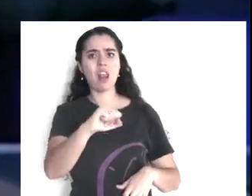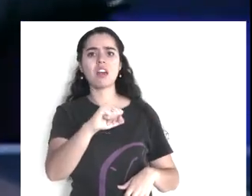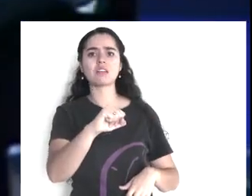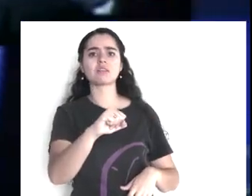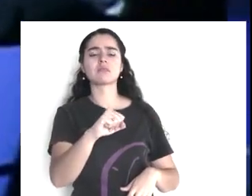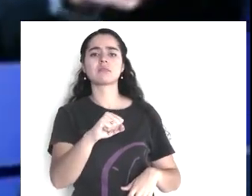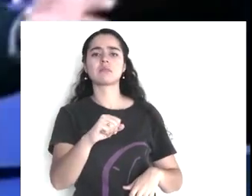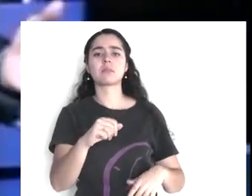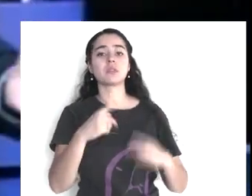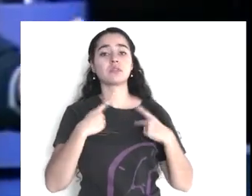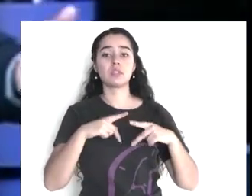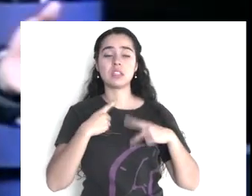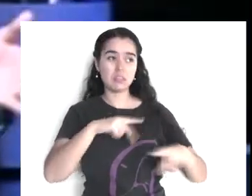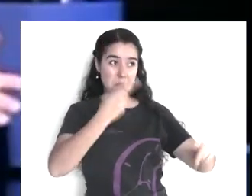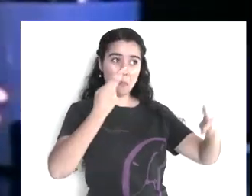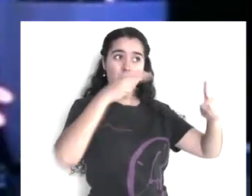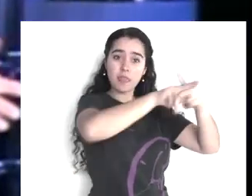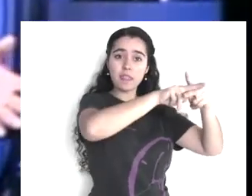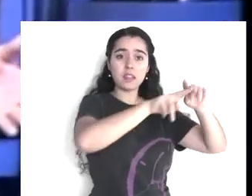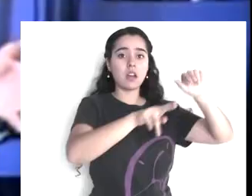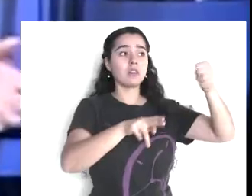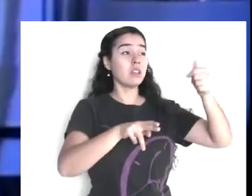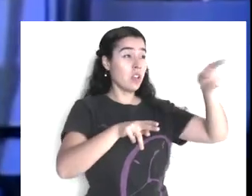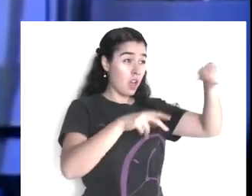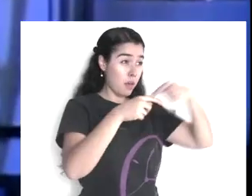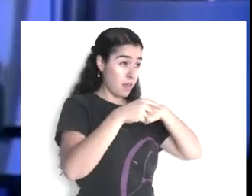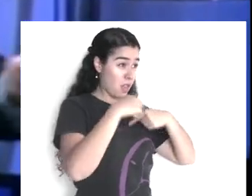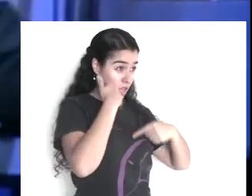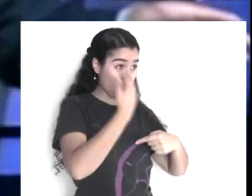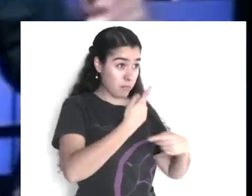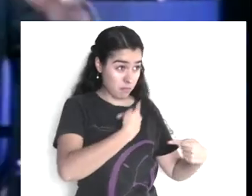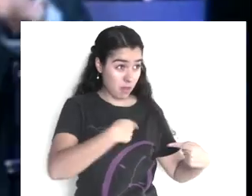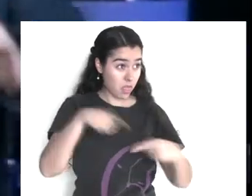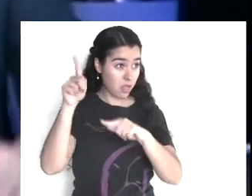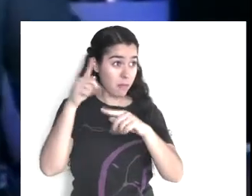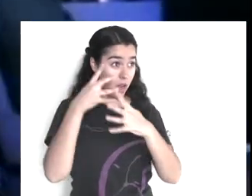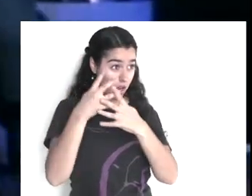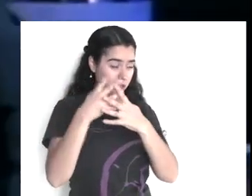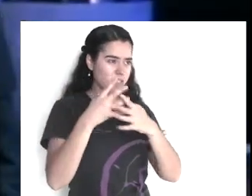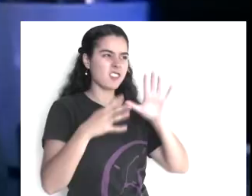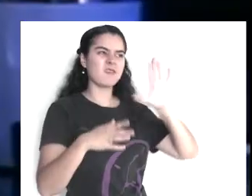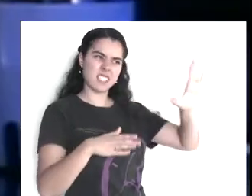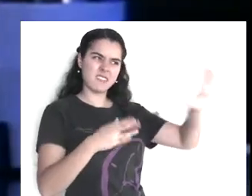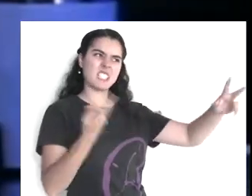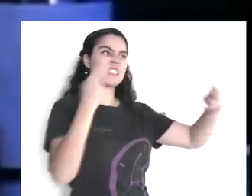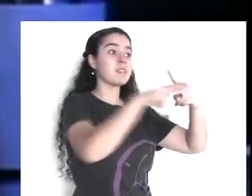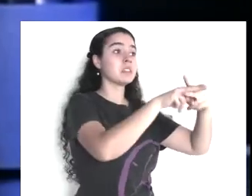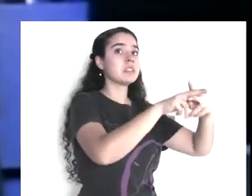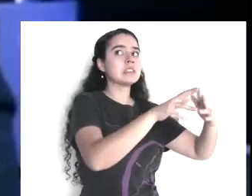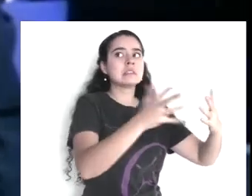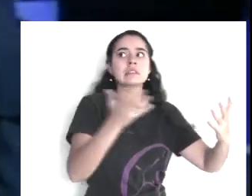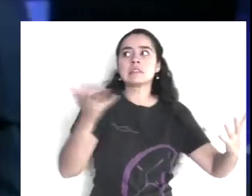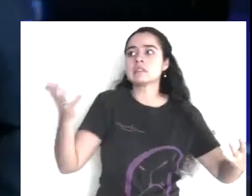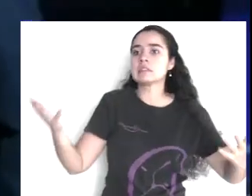es increíble, y los encuentras en internet, si alguno quiere vengarse, pues ahorita le doy una liga, ahí para que,